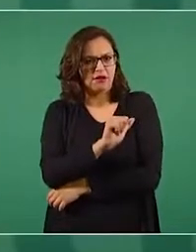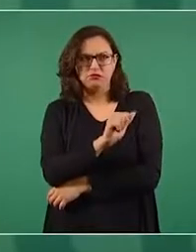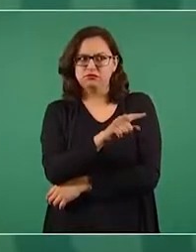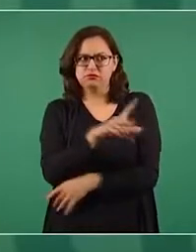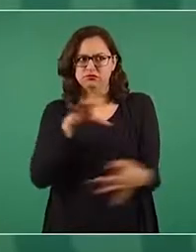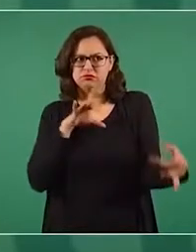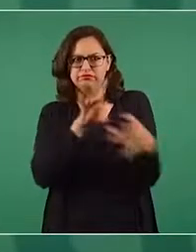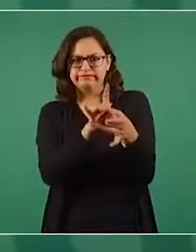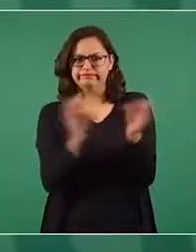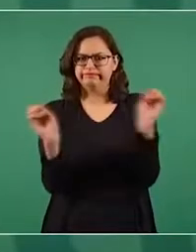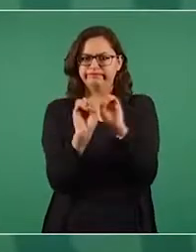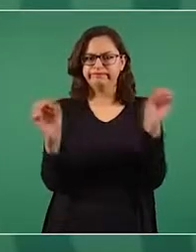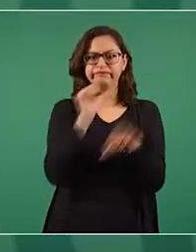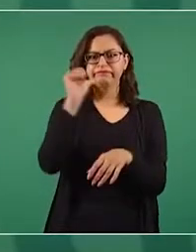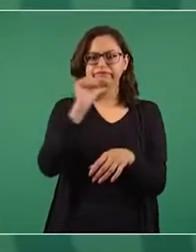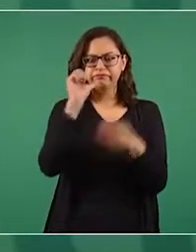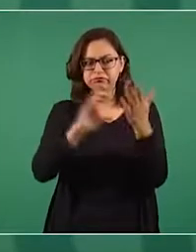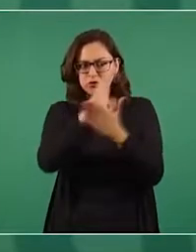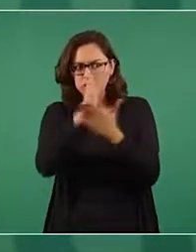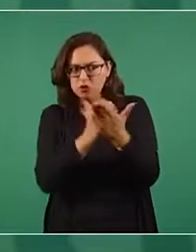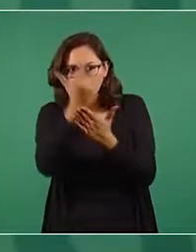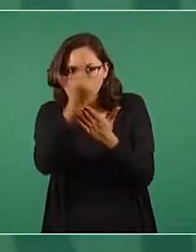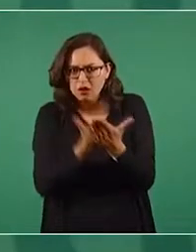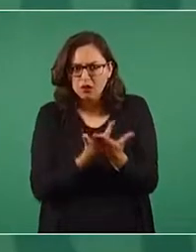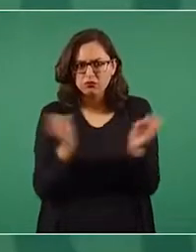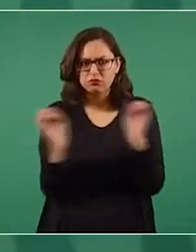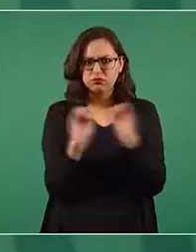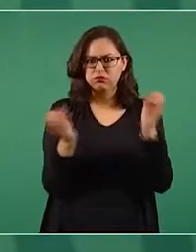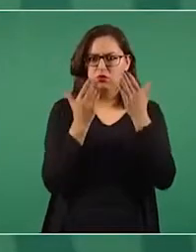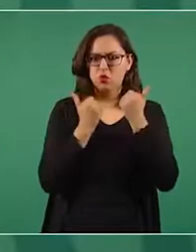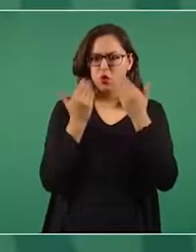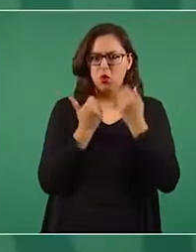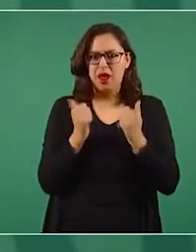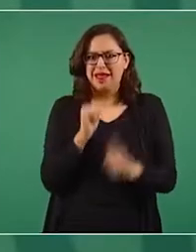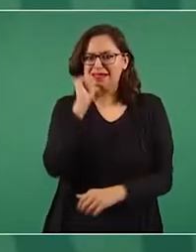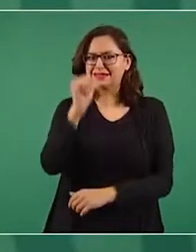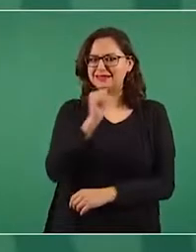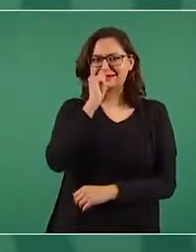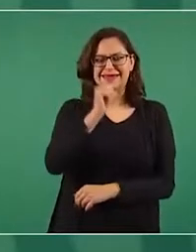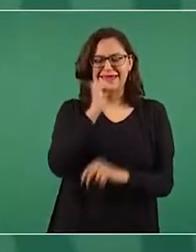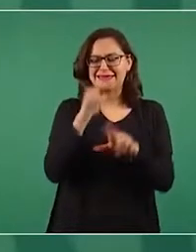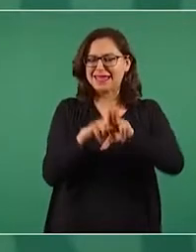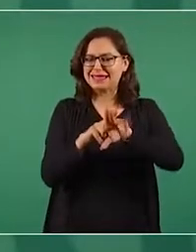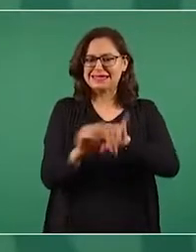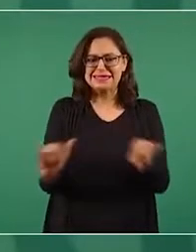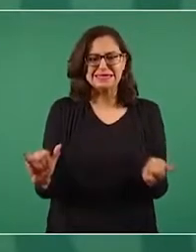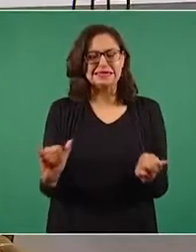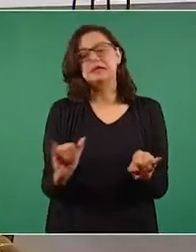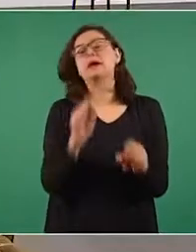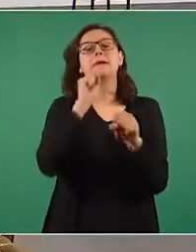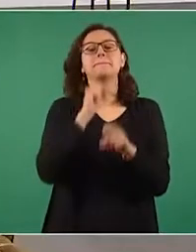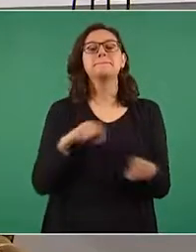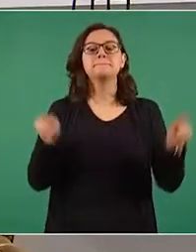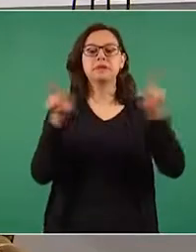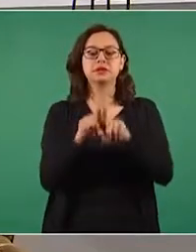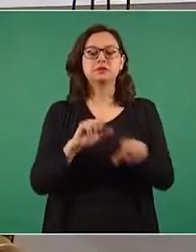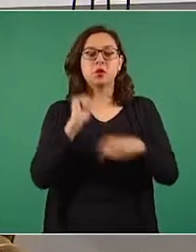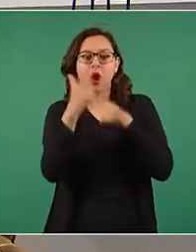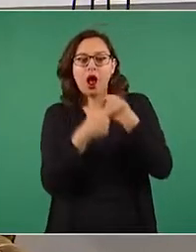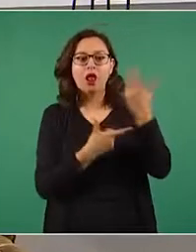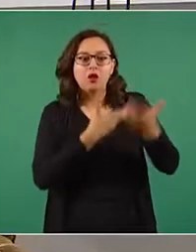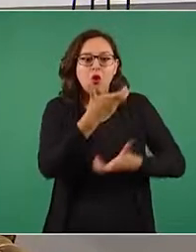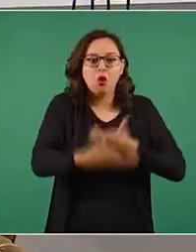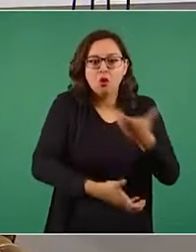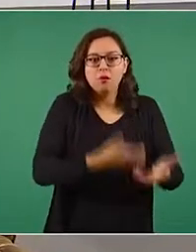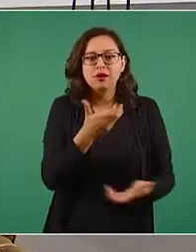no figura en su padrón de proveedores y tampoco se ha dado acercamiento a alguno con fines comerciales.